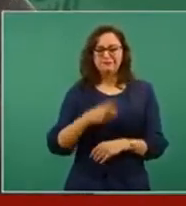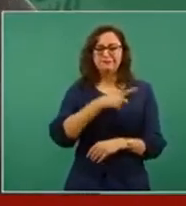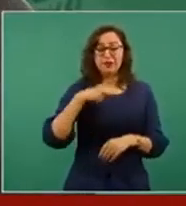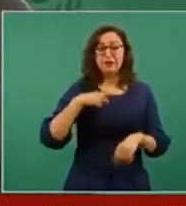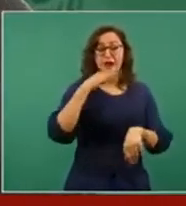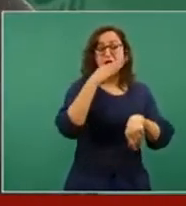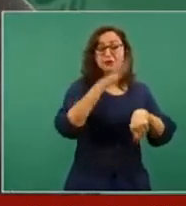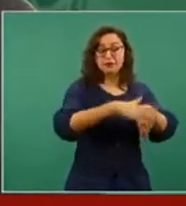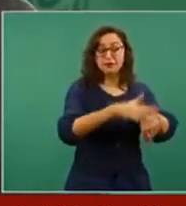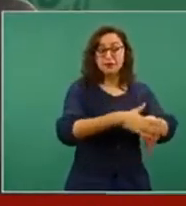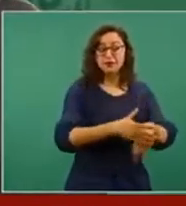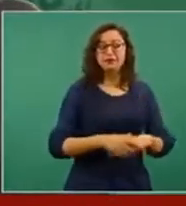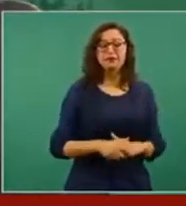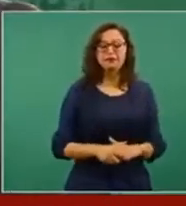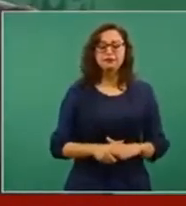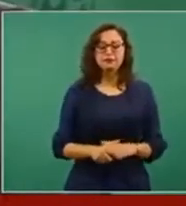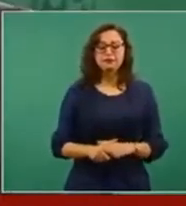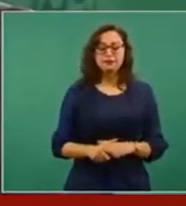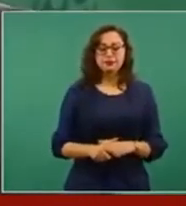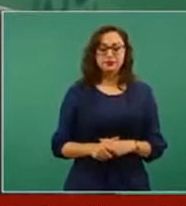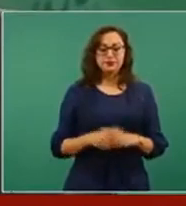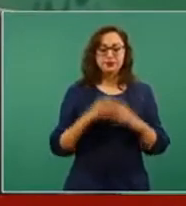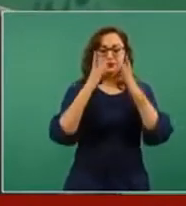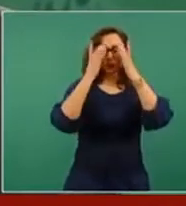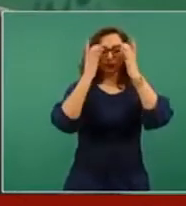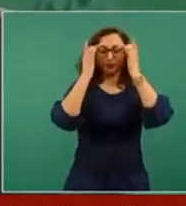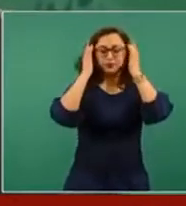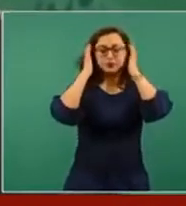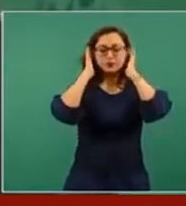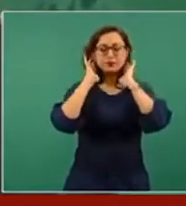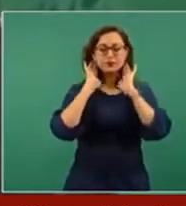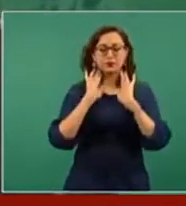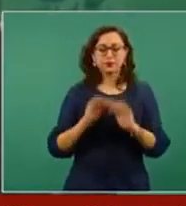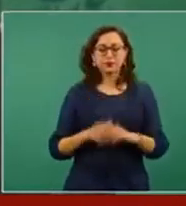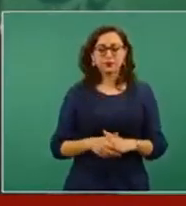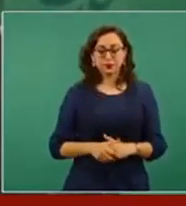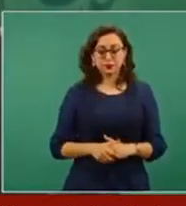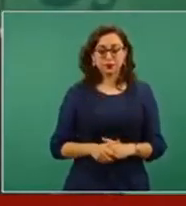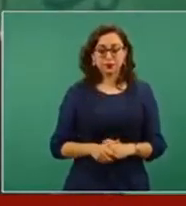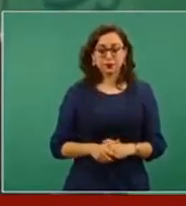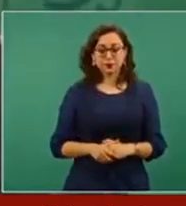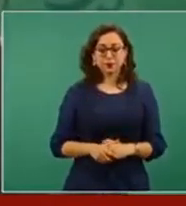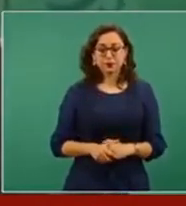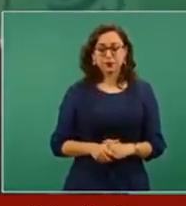se está también optando por